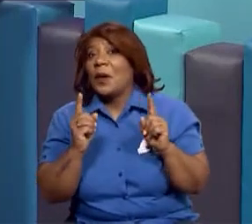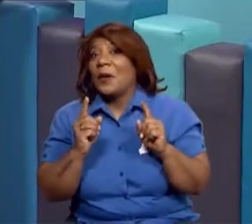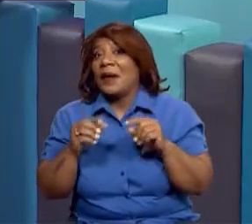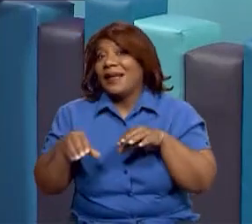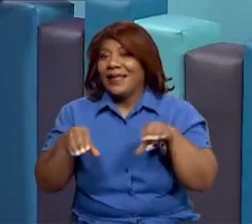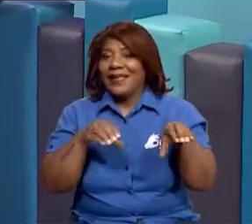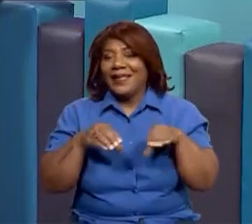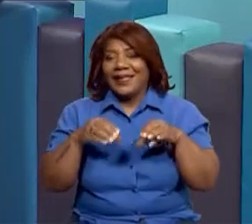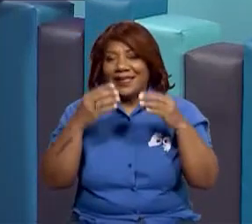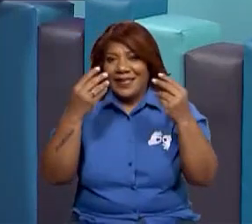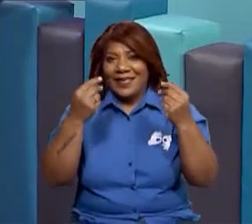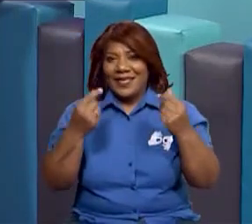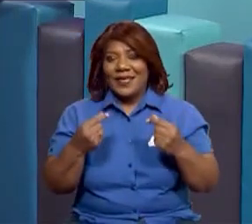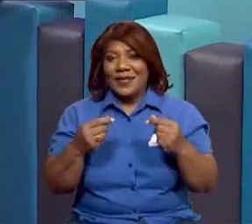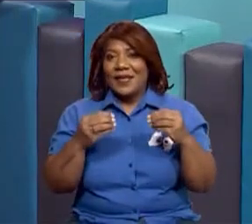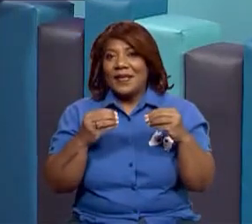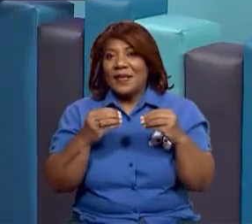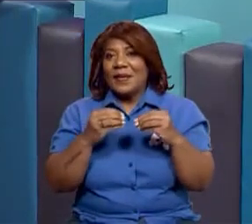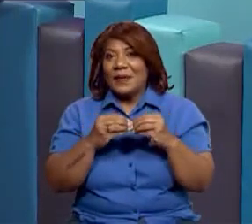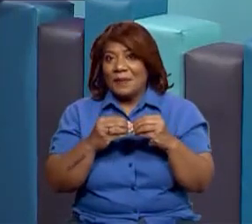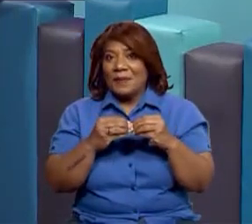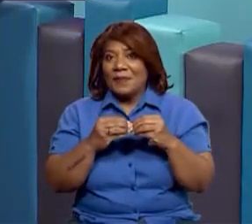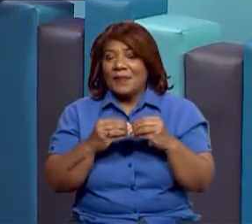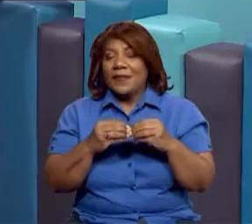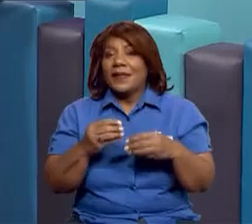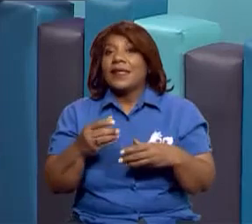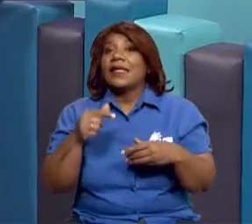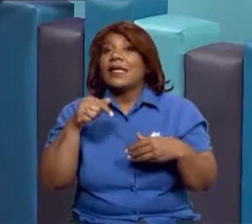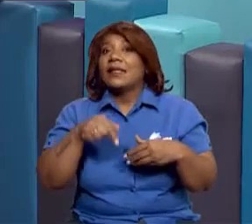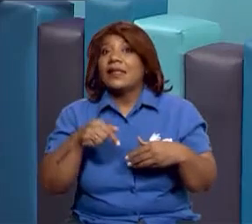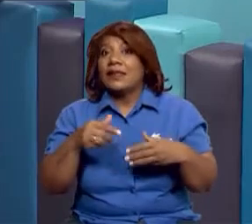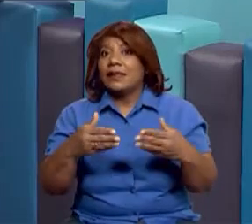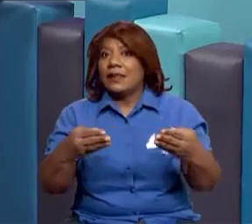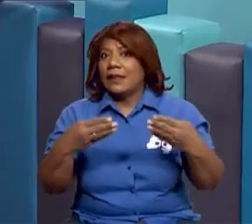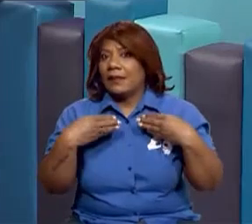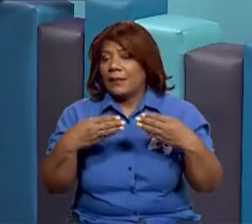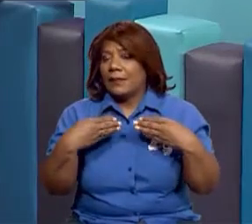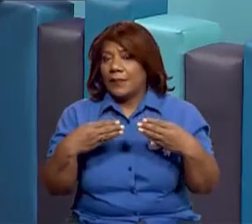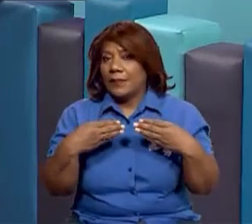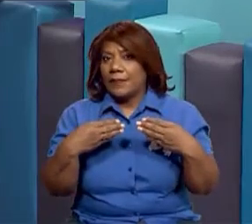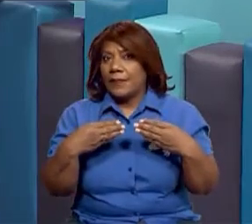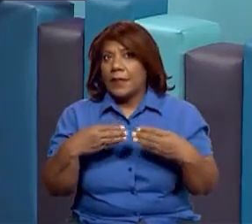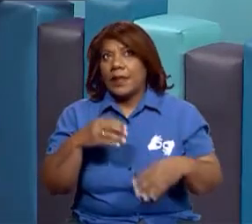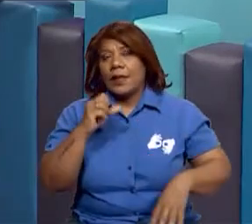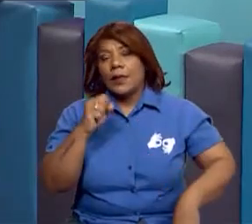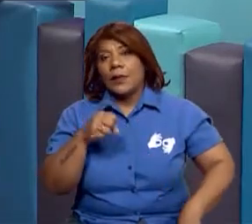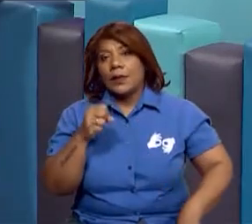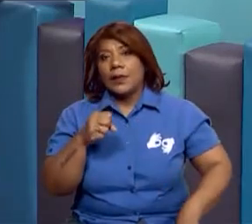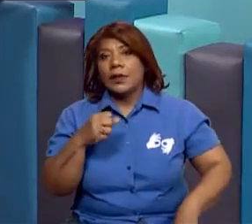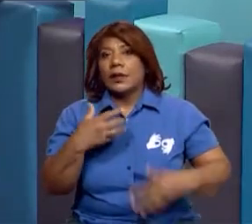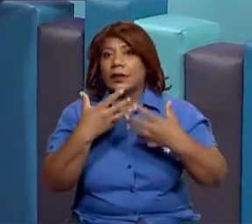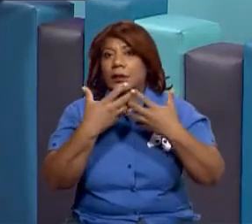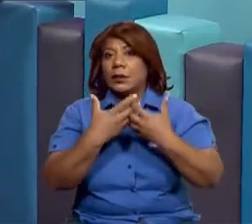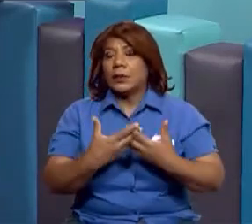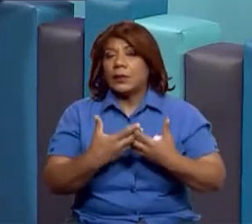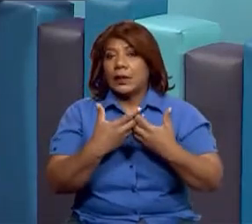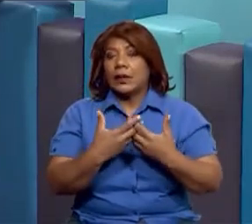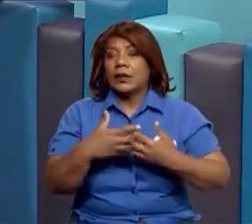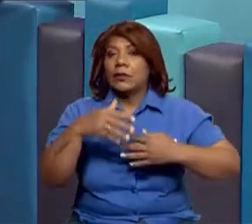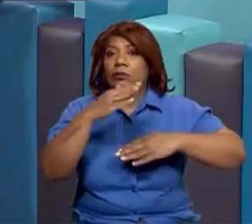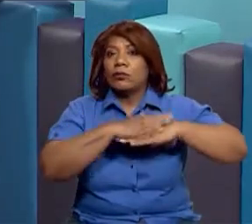que más productividad le da a nuestro país? De repente puede ser la industria de la